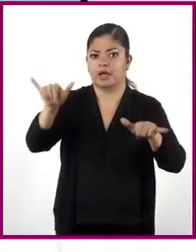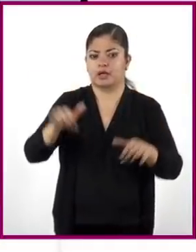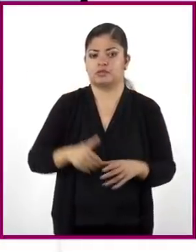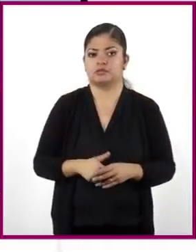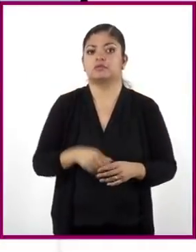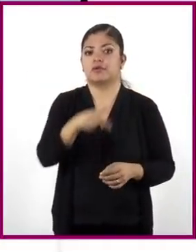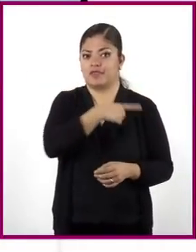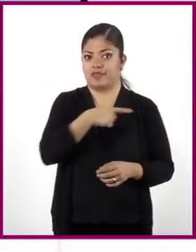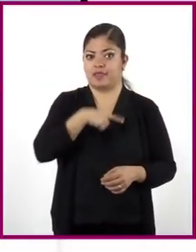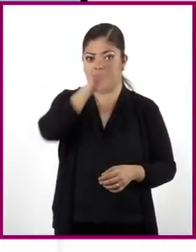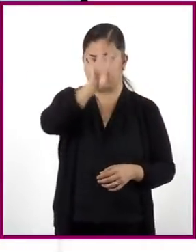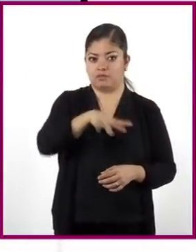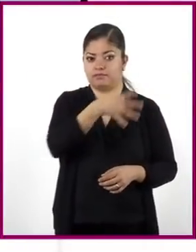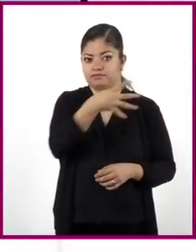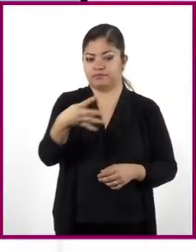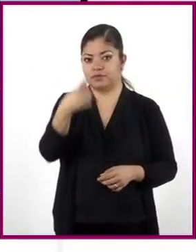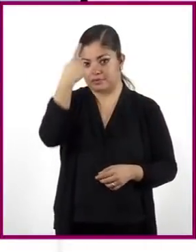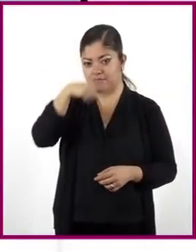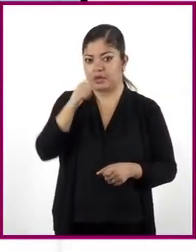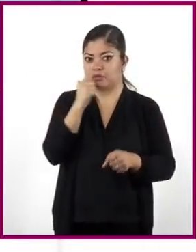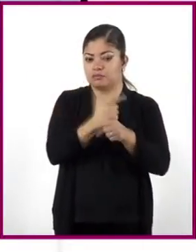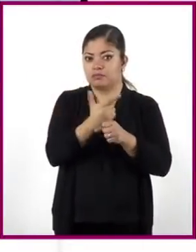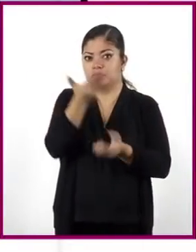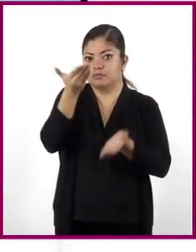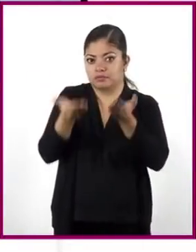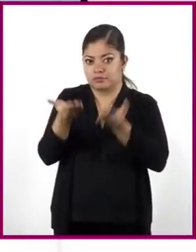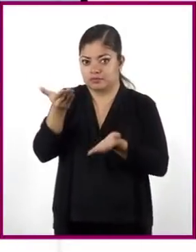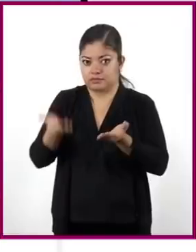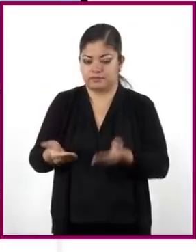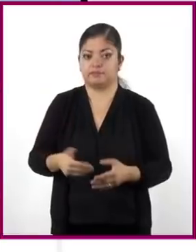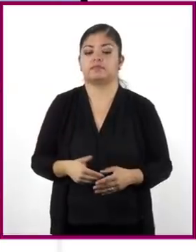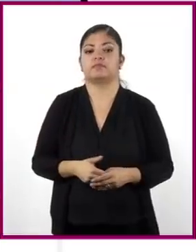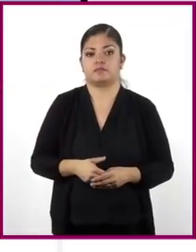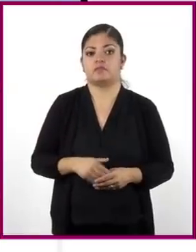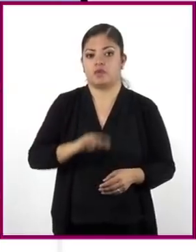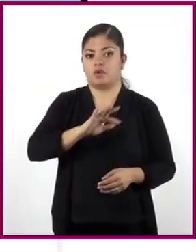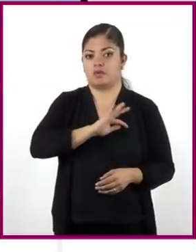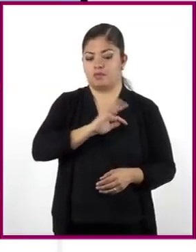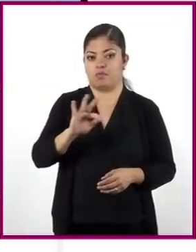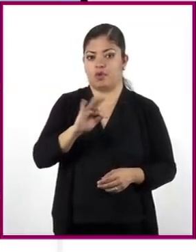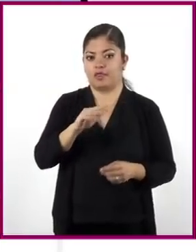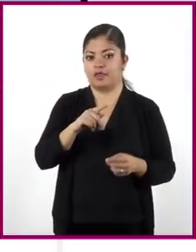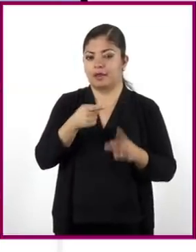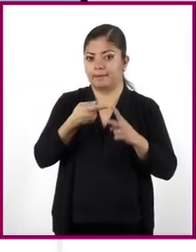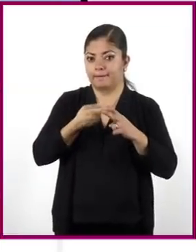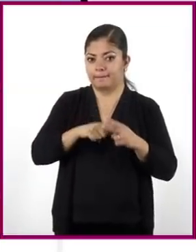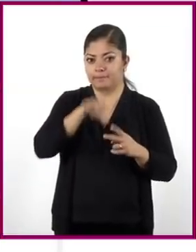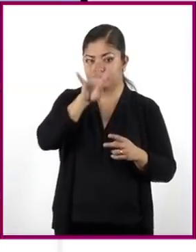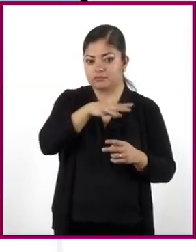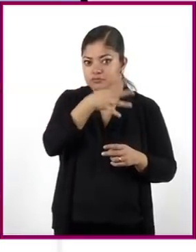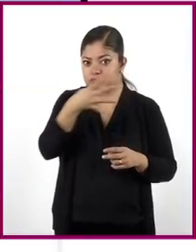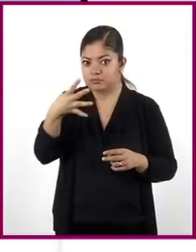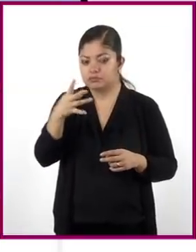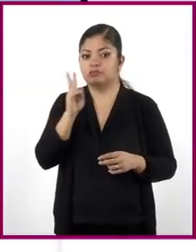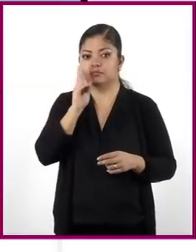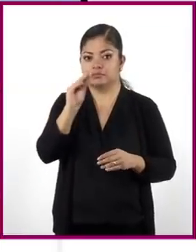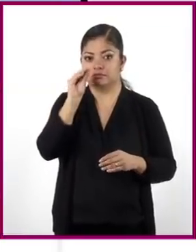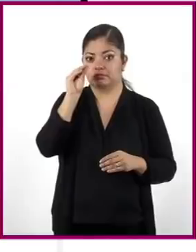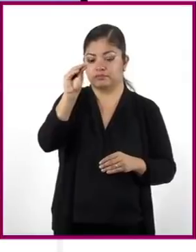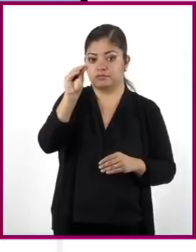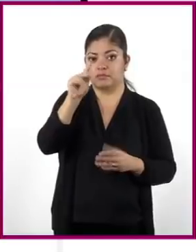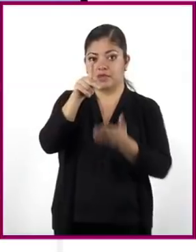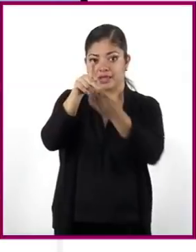Construyamos una tabla de proporcionalidad directa. Podemos empezar a completar la tabla encontrando la cantidad de